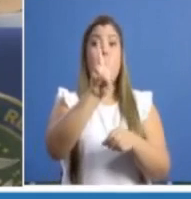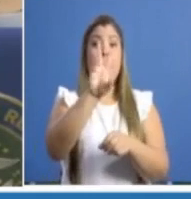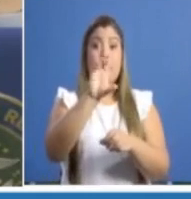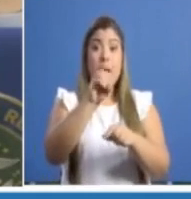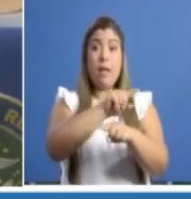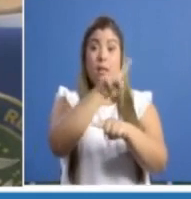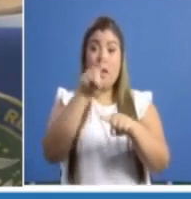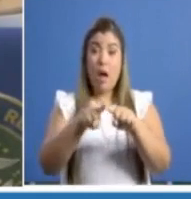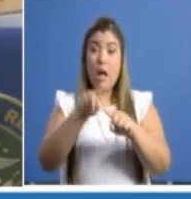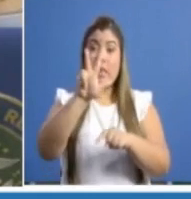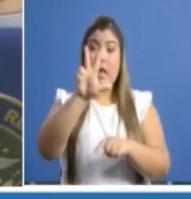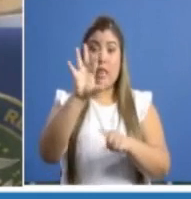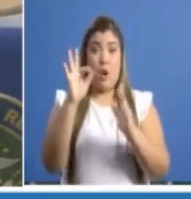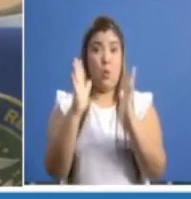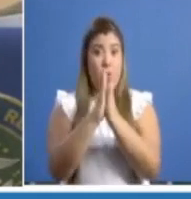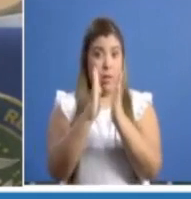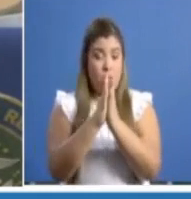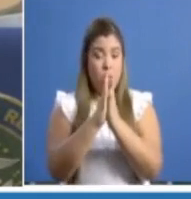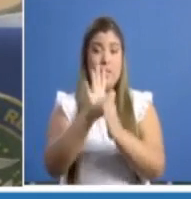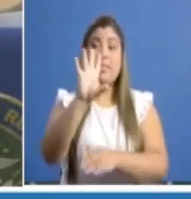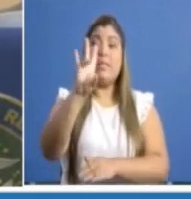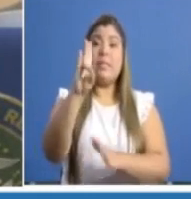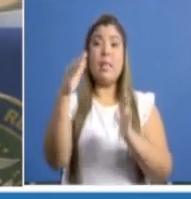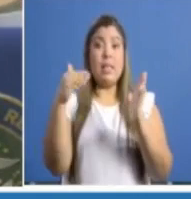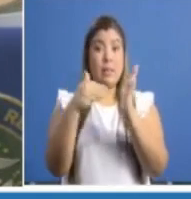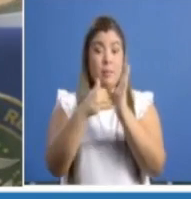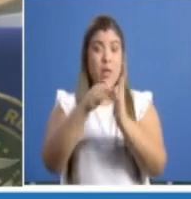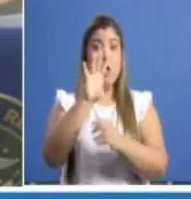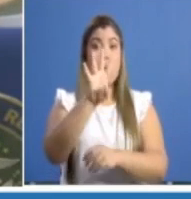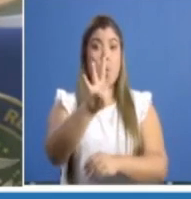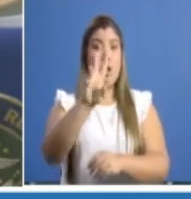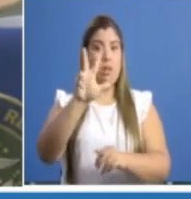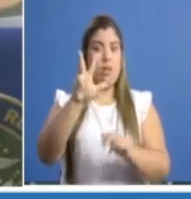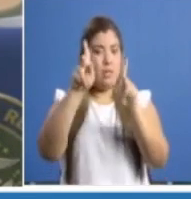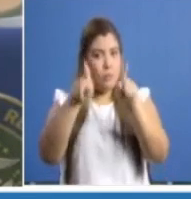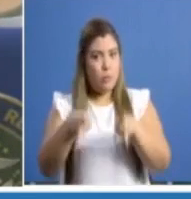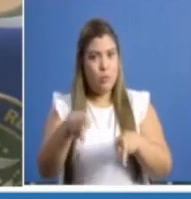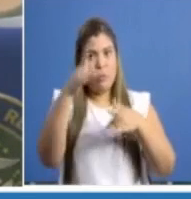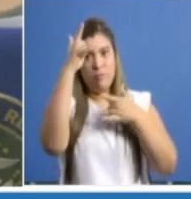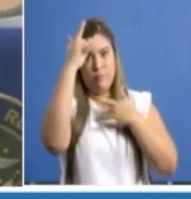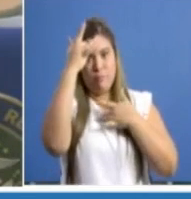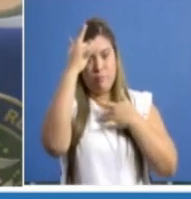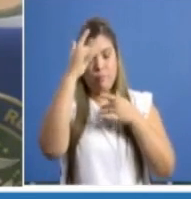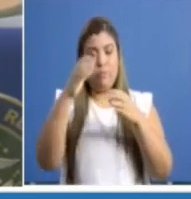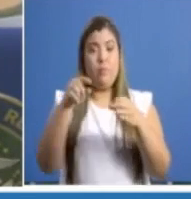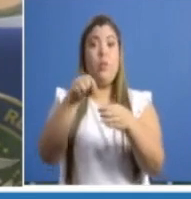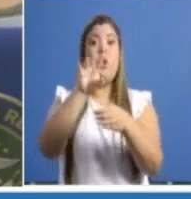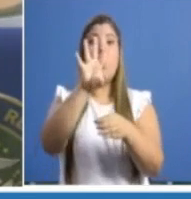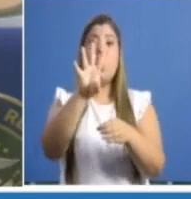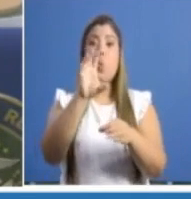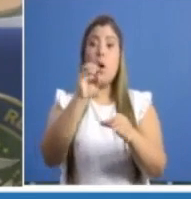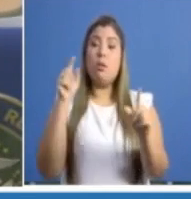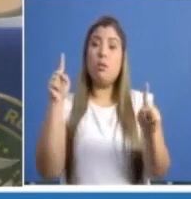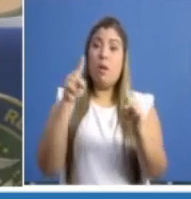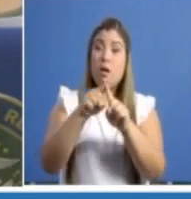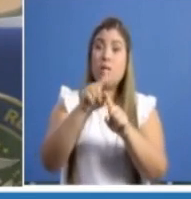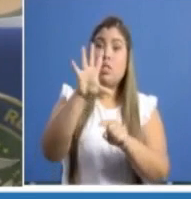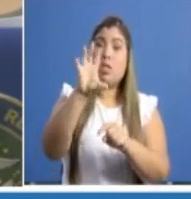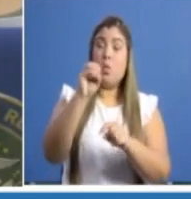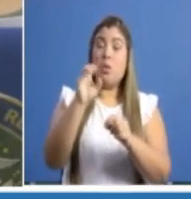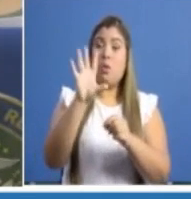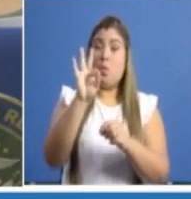a 39 años, 7.043 casos, de 40 a 59